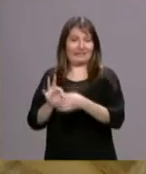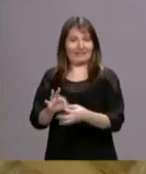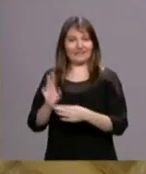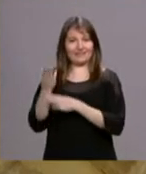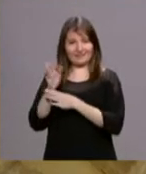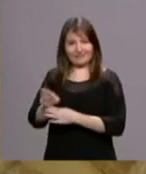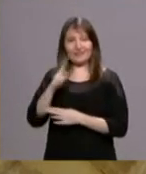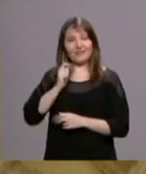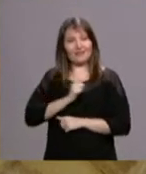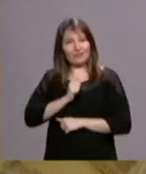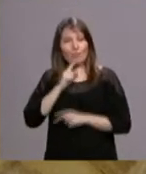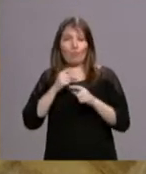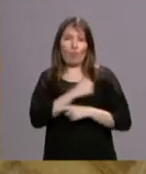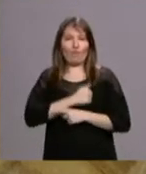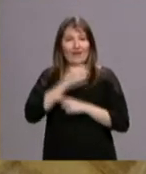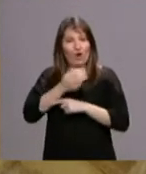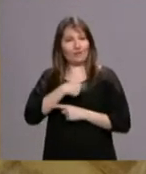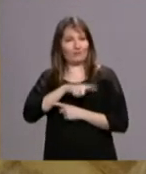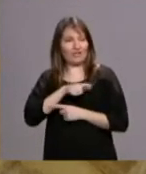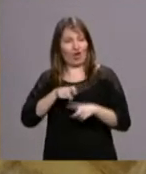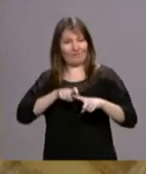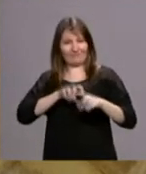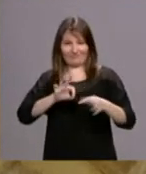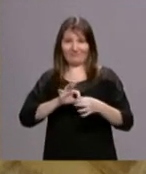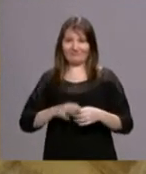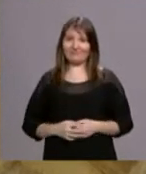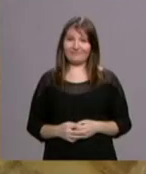en español como estela de este año jubilar.